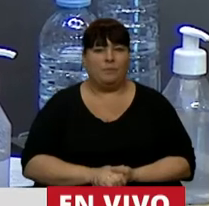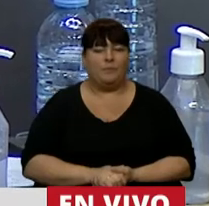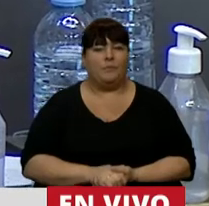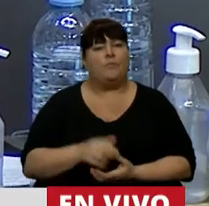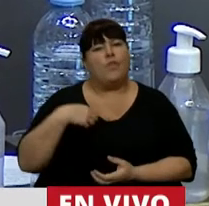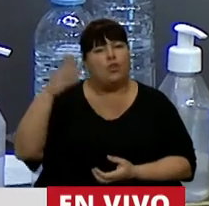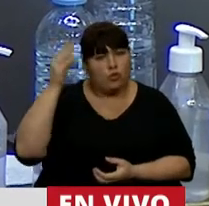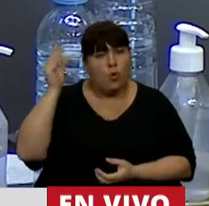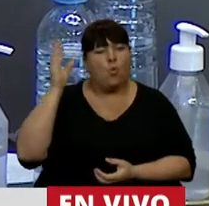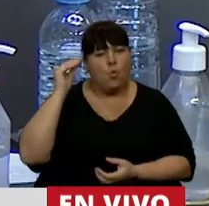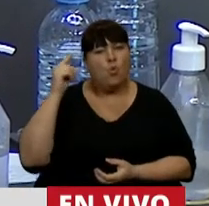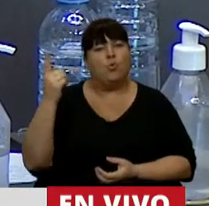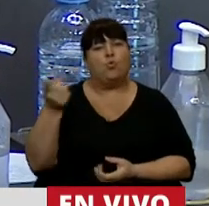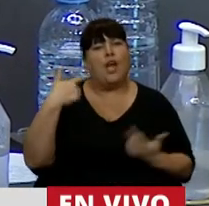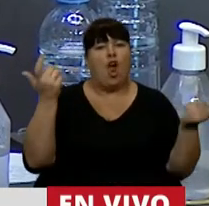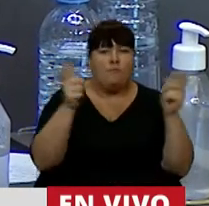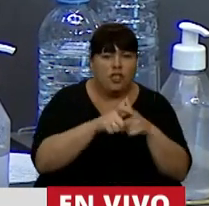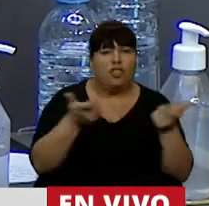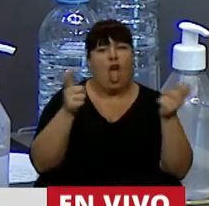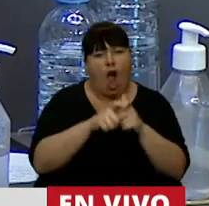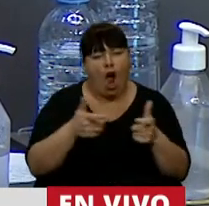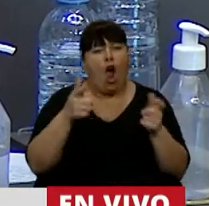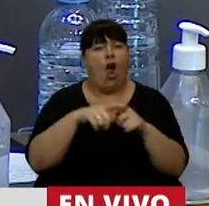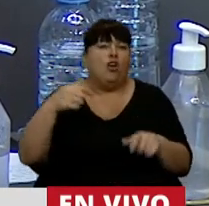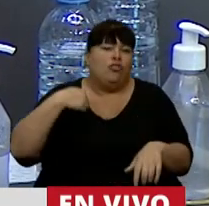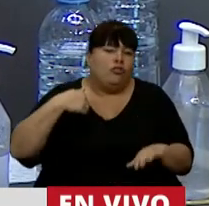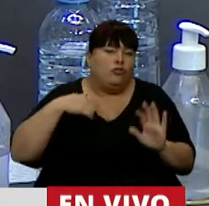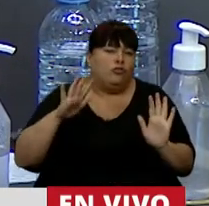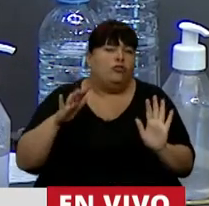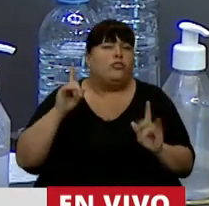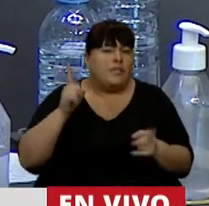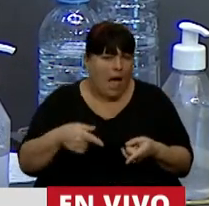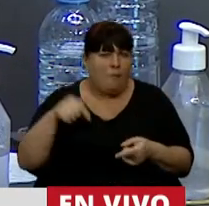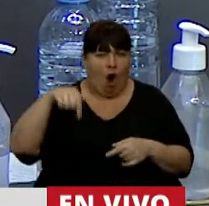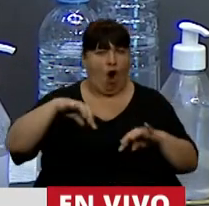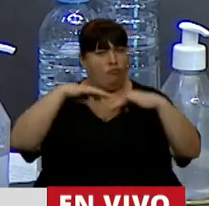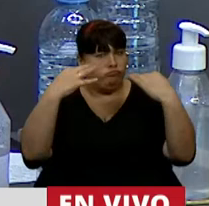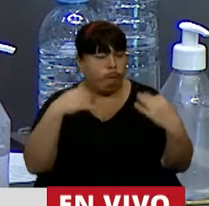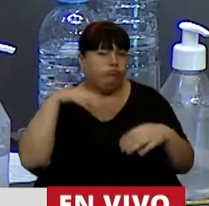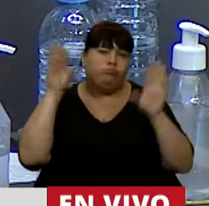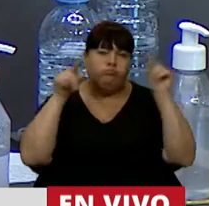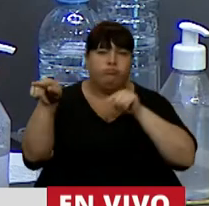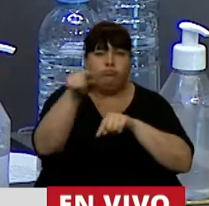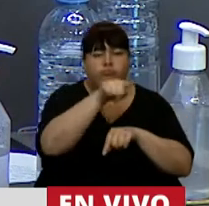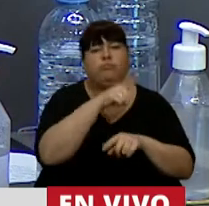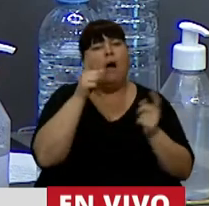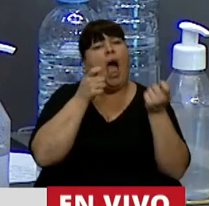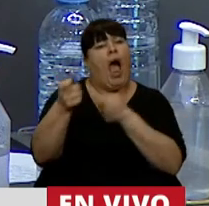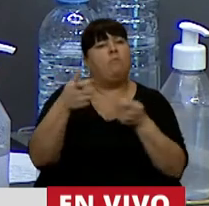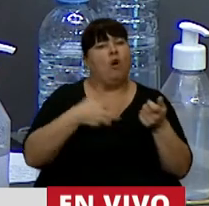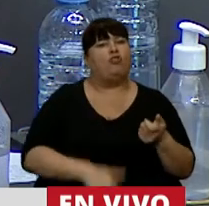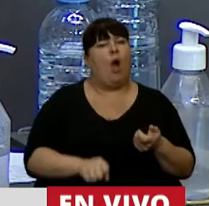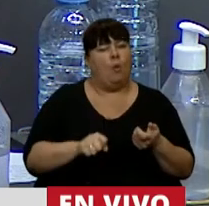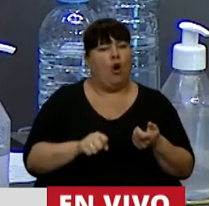He escuchado, por supuesto, en el plenario, en los plenarios y en lo particular también hoy en el recinto, que muchos que apoyan el